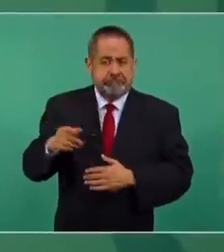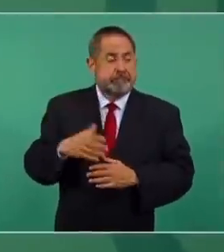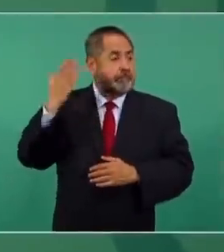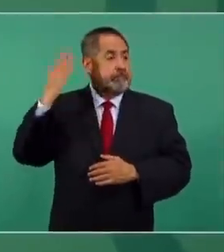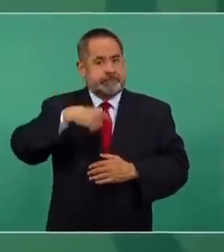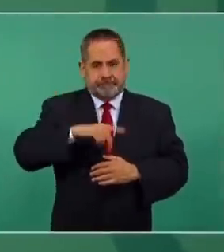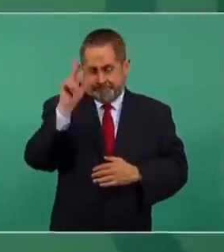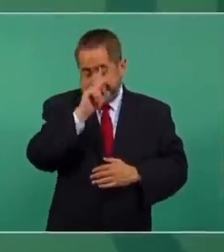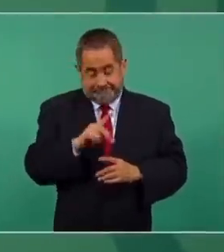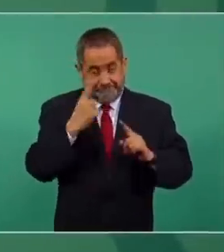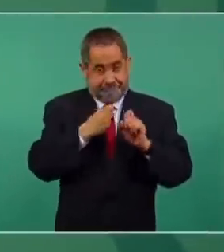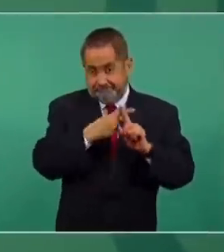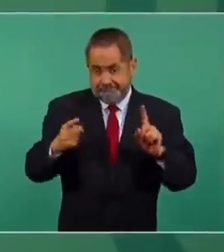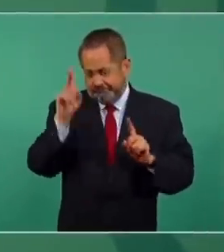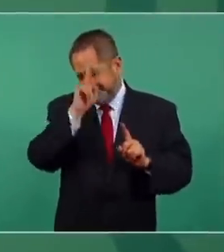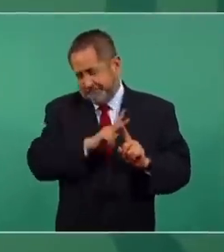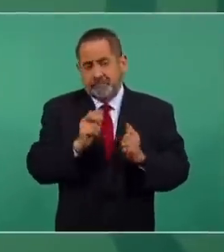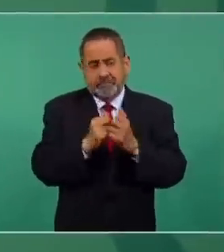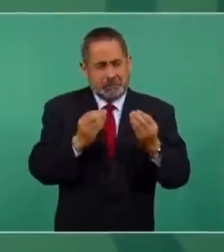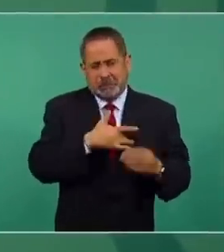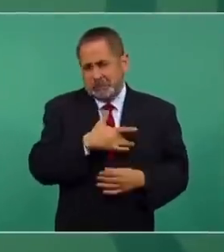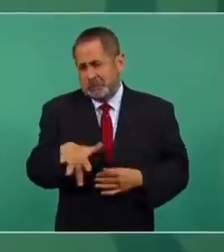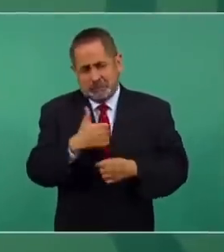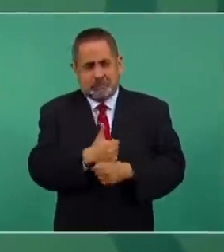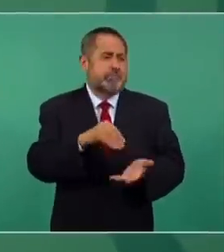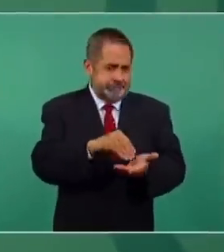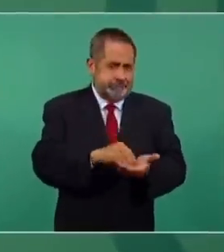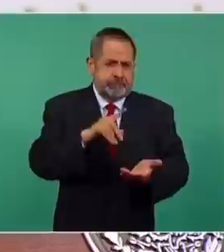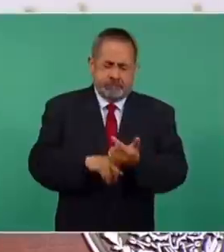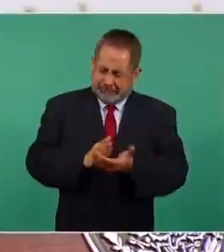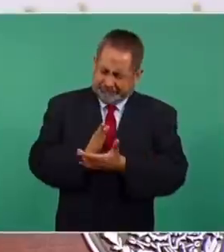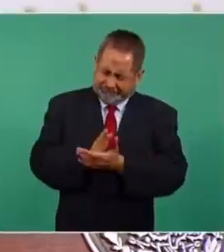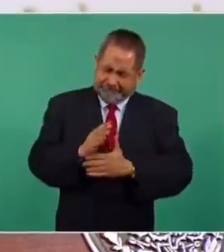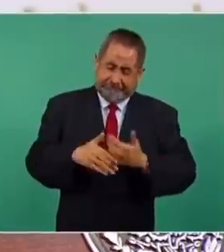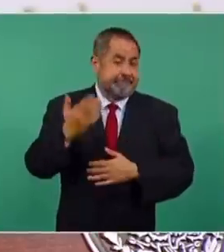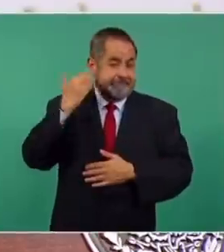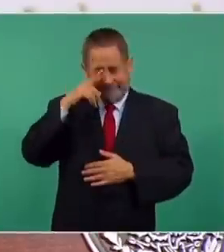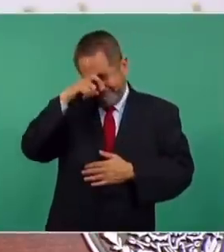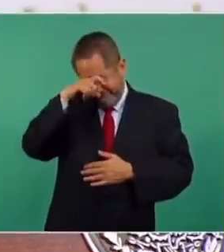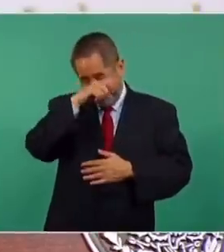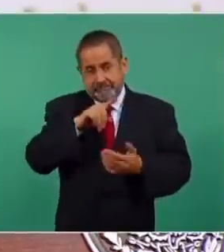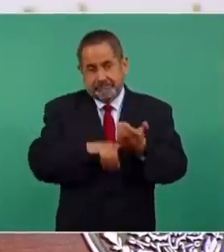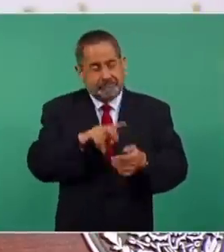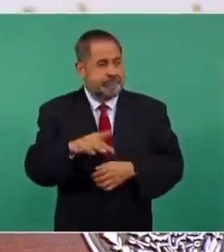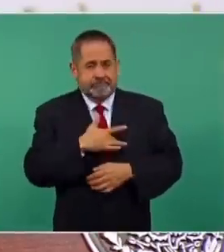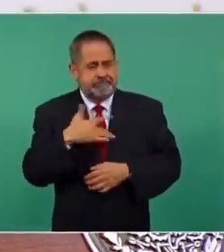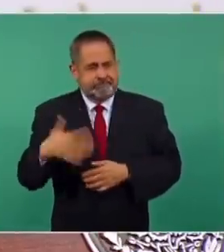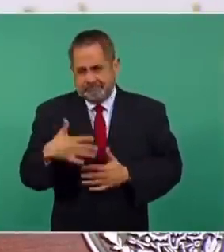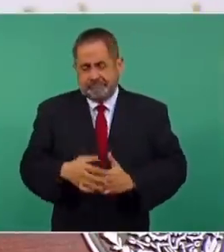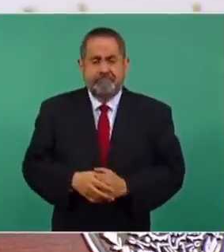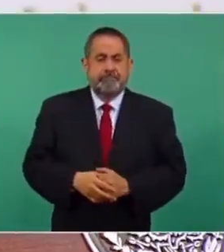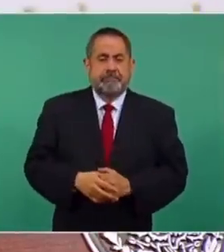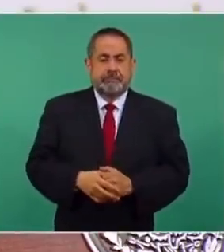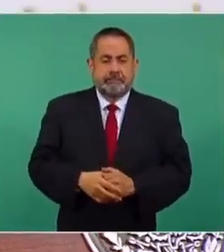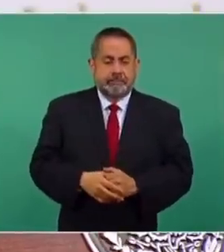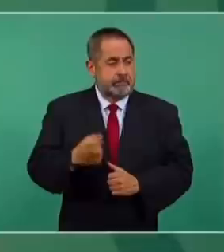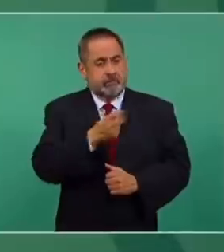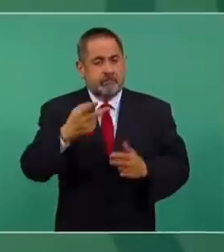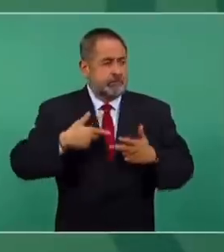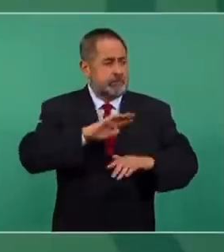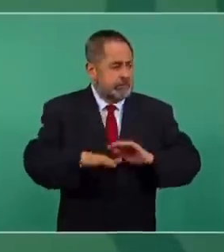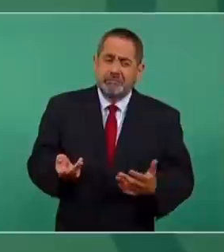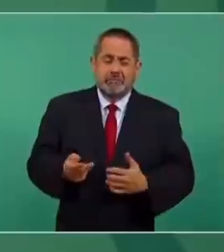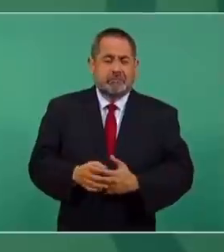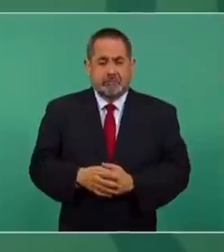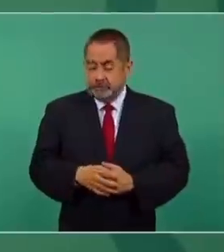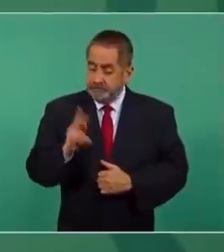lo que vivimos. Además, muy doloroso. Todavía. Pero pasamos momentos muy difíciles, muy dolorosos. Con la pérdida de